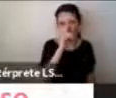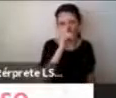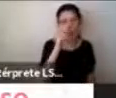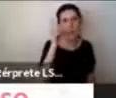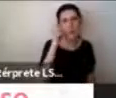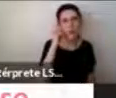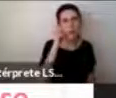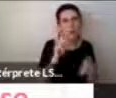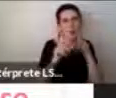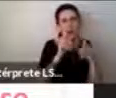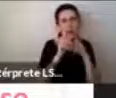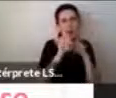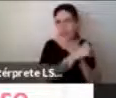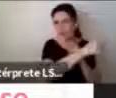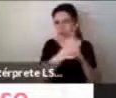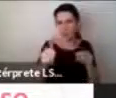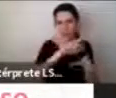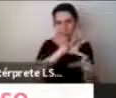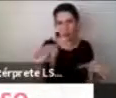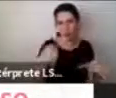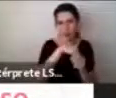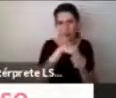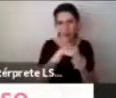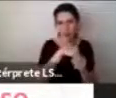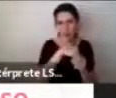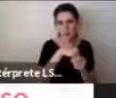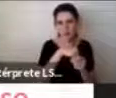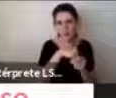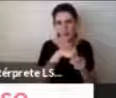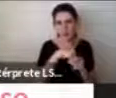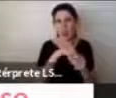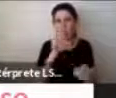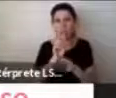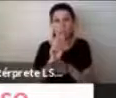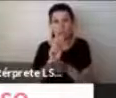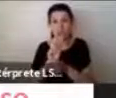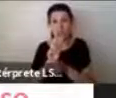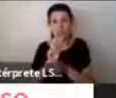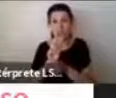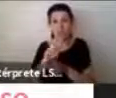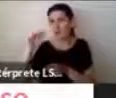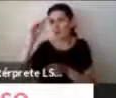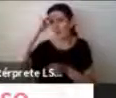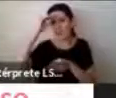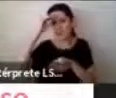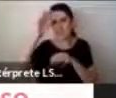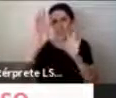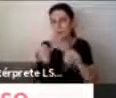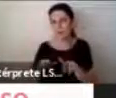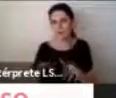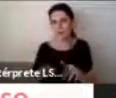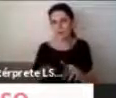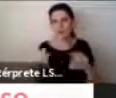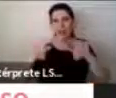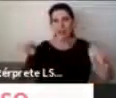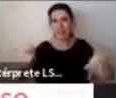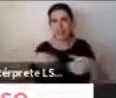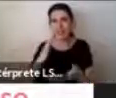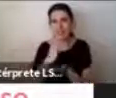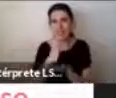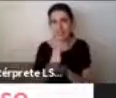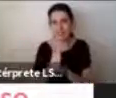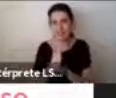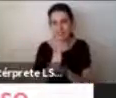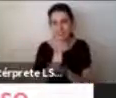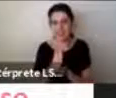todos, les pasa lo mismo por ejemplo a los profesores en una sala de clase o cuando se trabaja con distintos